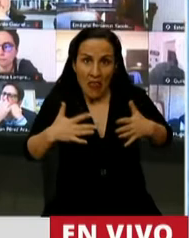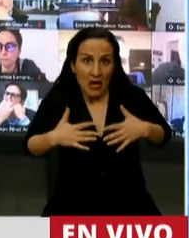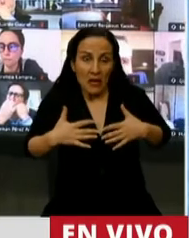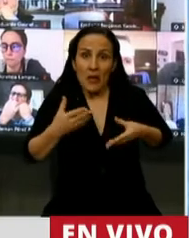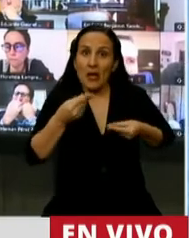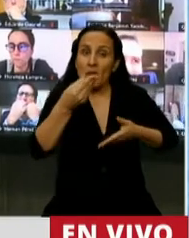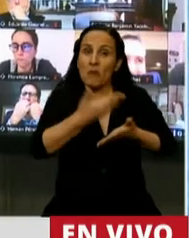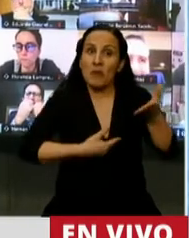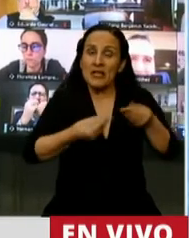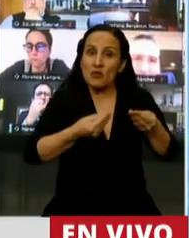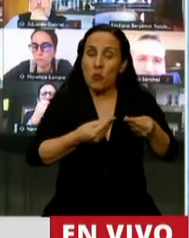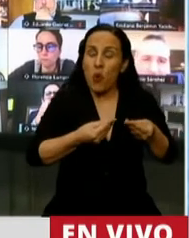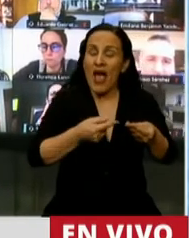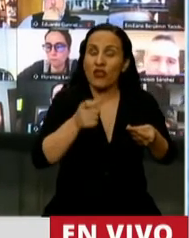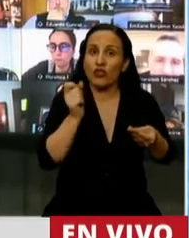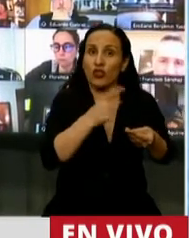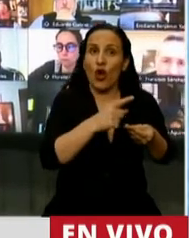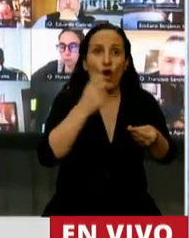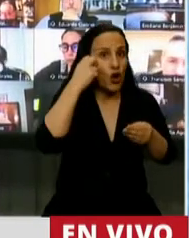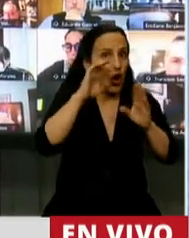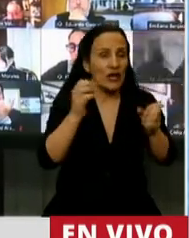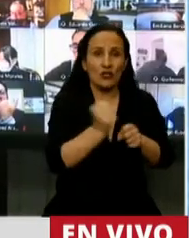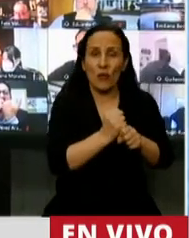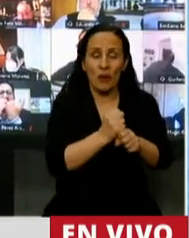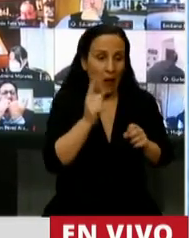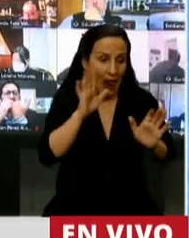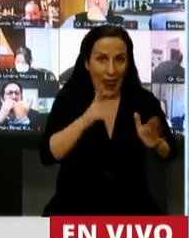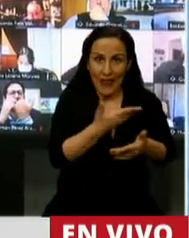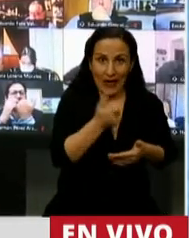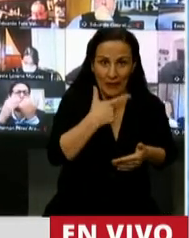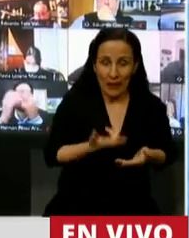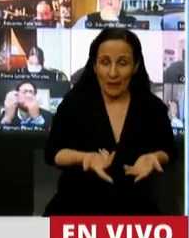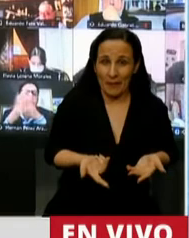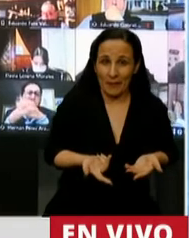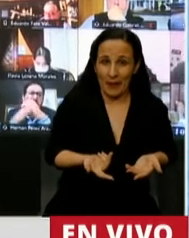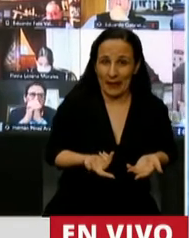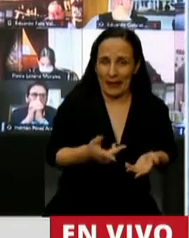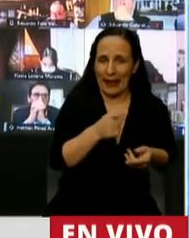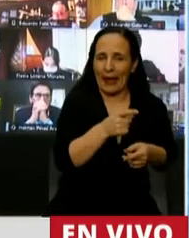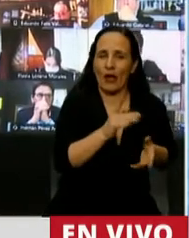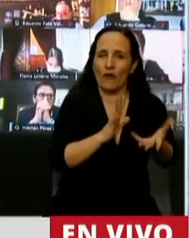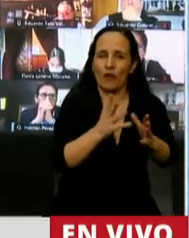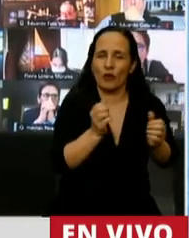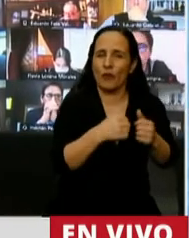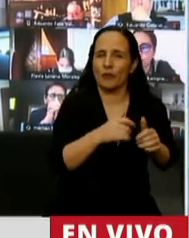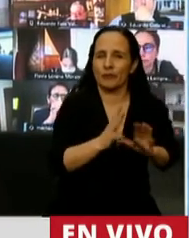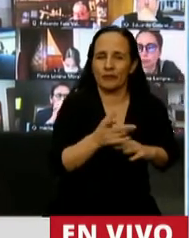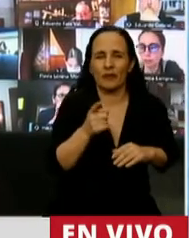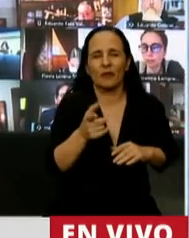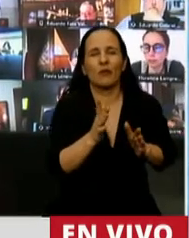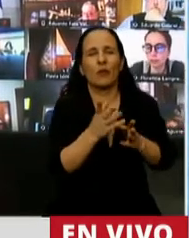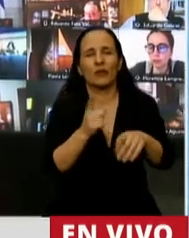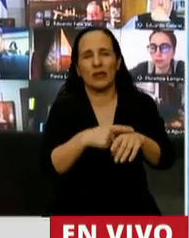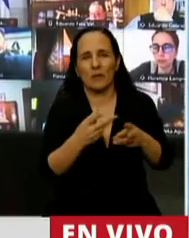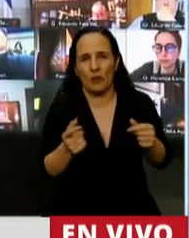presupuestos que aprobaba el Congreso durante su gobierno. Sin lugar a dudas tratando de ocultar su propia negligencia, falta de